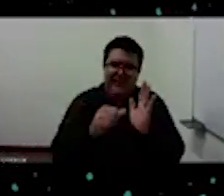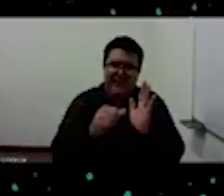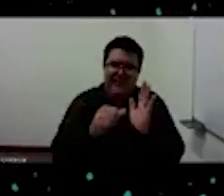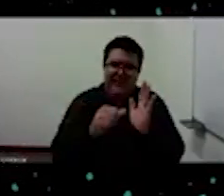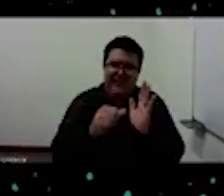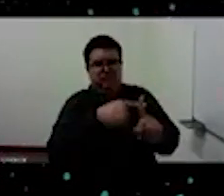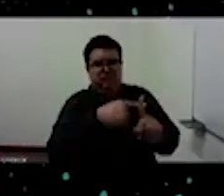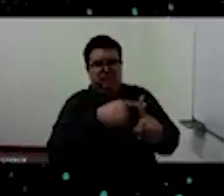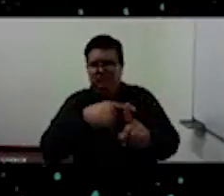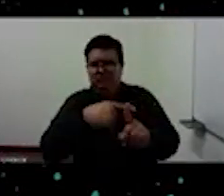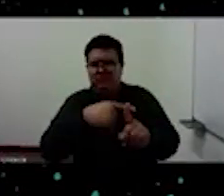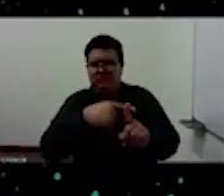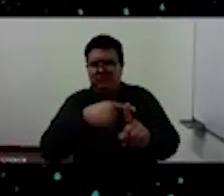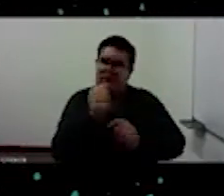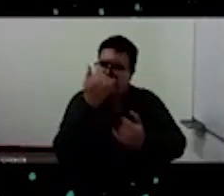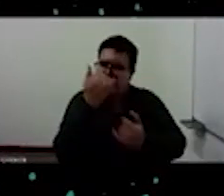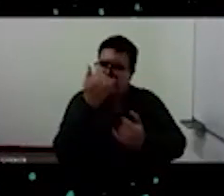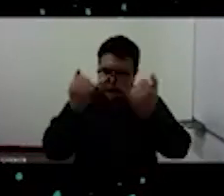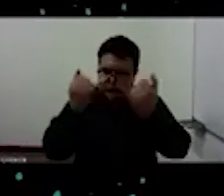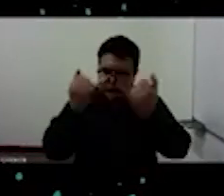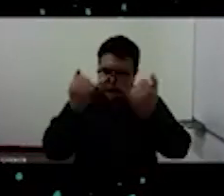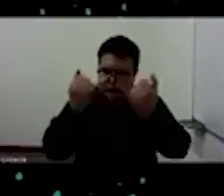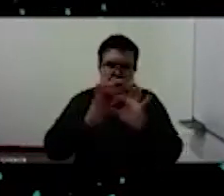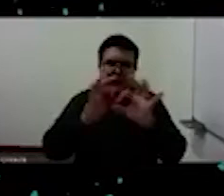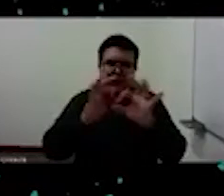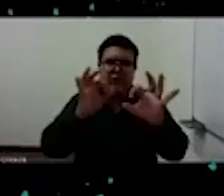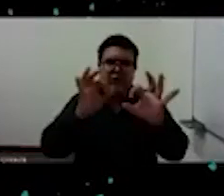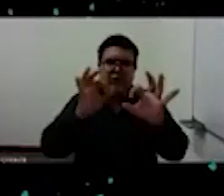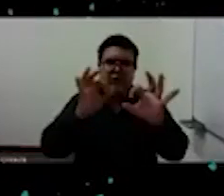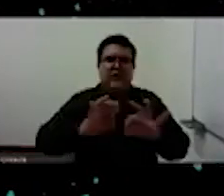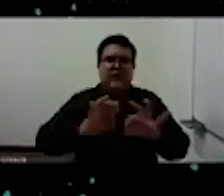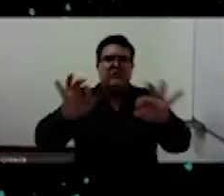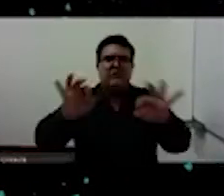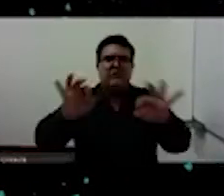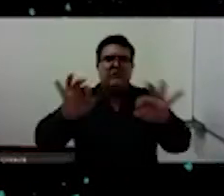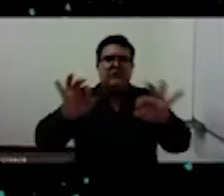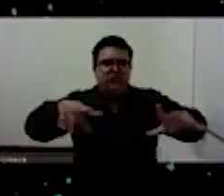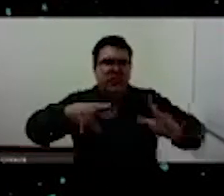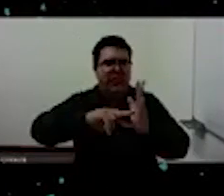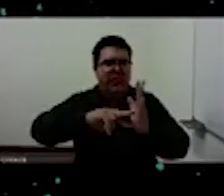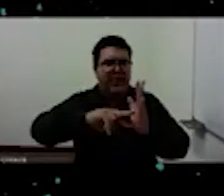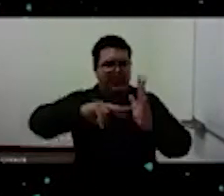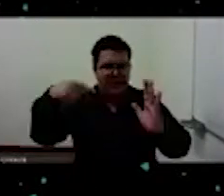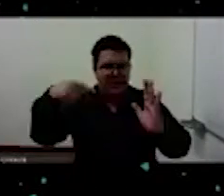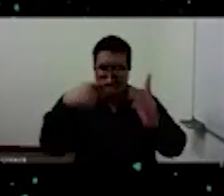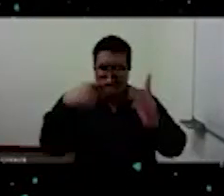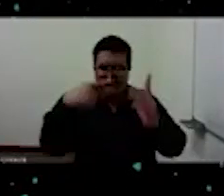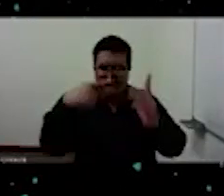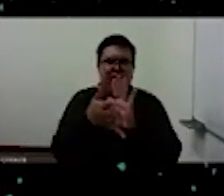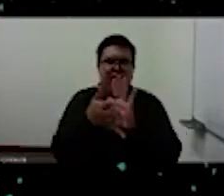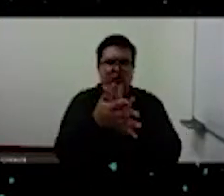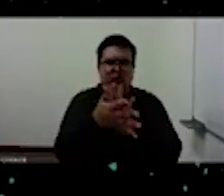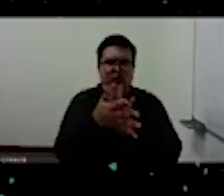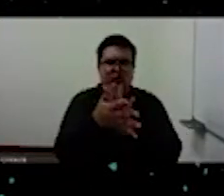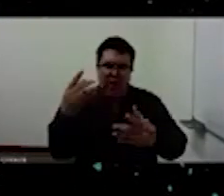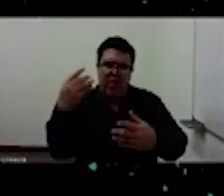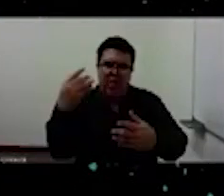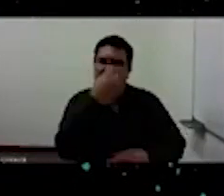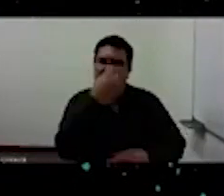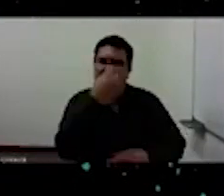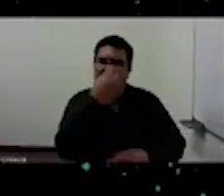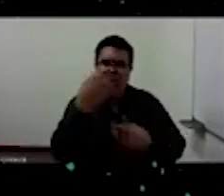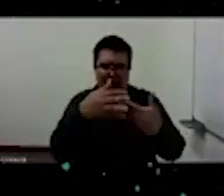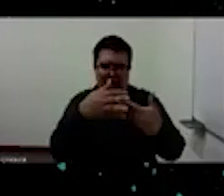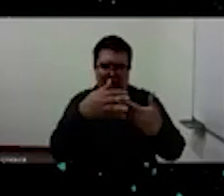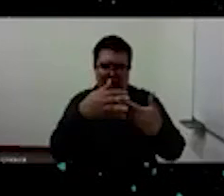Sus trabajos se enfocan en el rol de los medios de comunicación y la tecnología de la información en el capitalismo postindustrial.